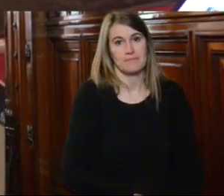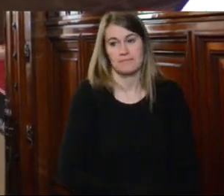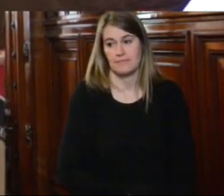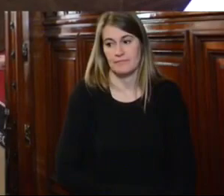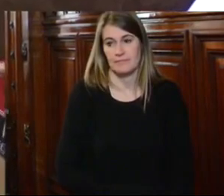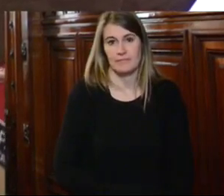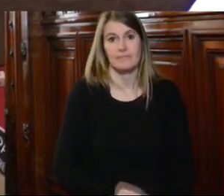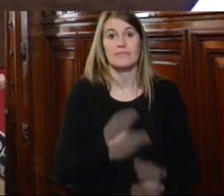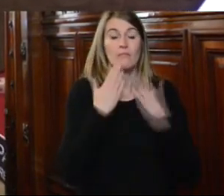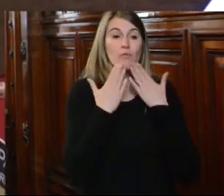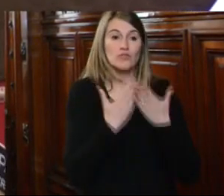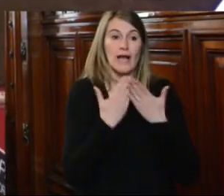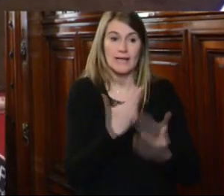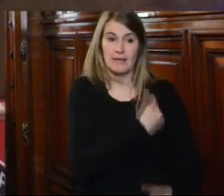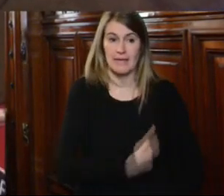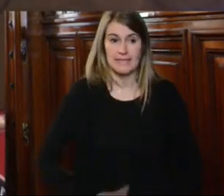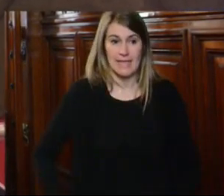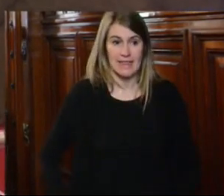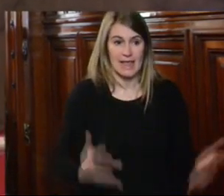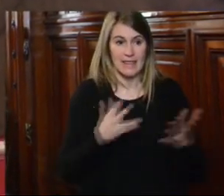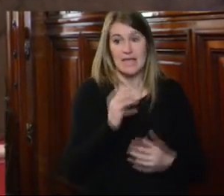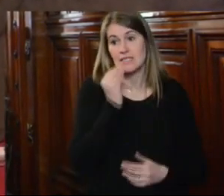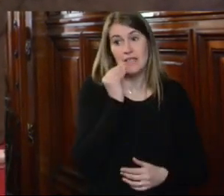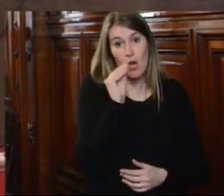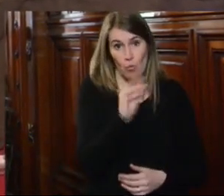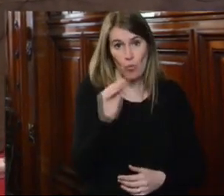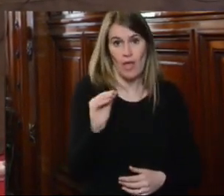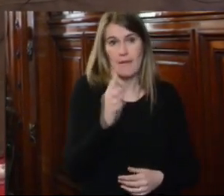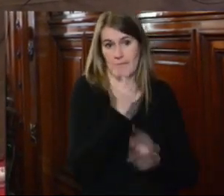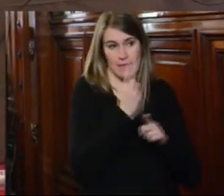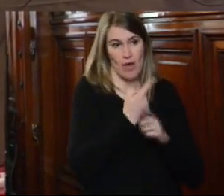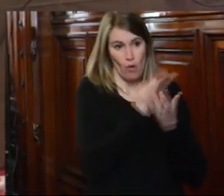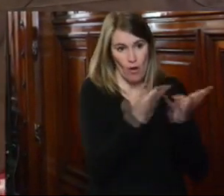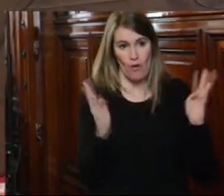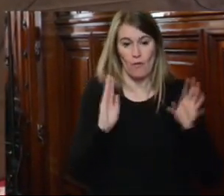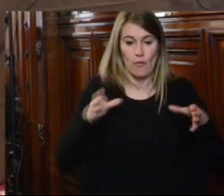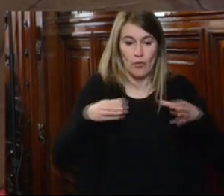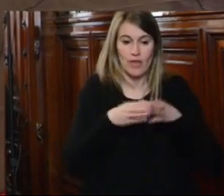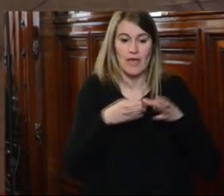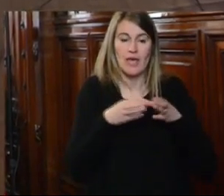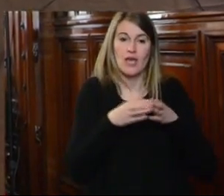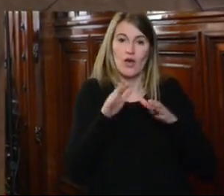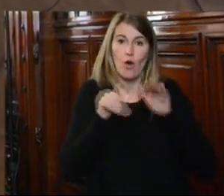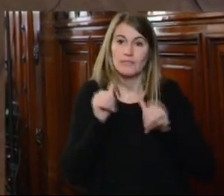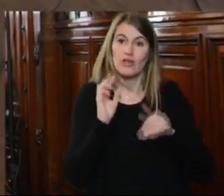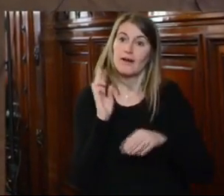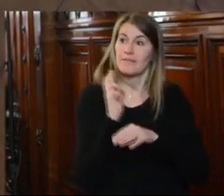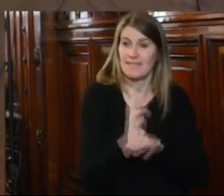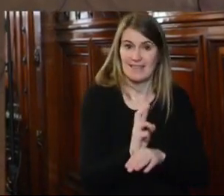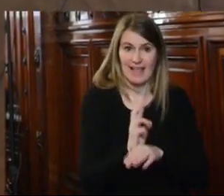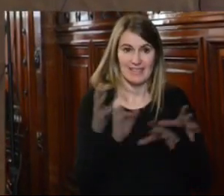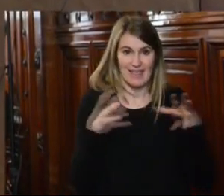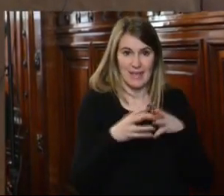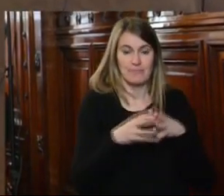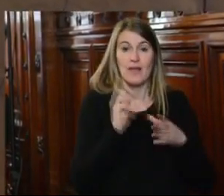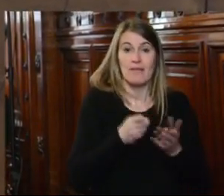Muchas gracias señor Presidente. Permítame saludarlo en primer lugar a usted a los señores comisionados y a los representantes de la Institución Nacional de